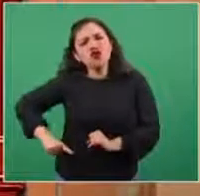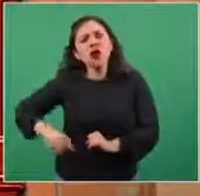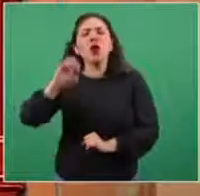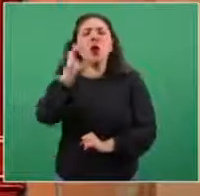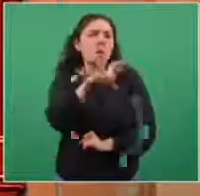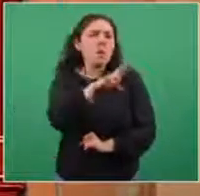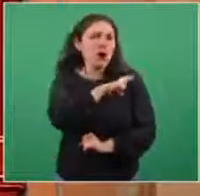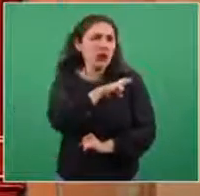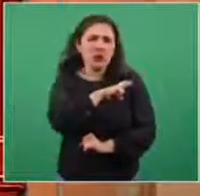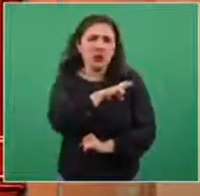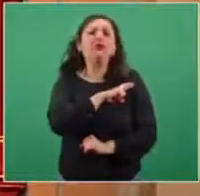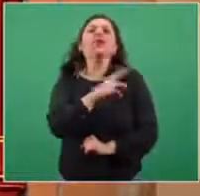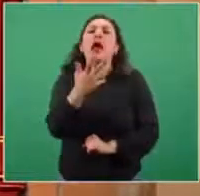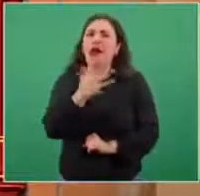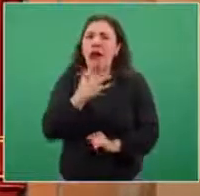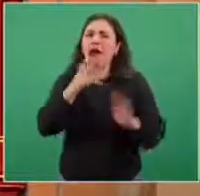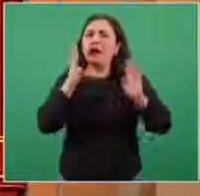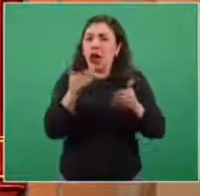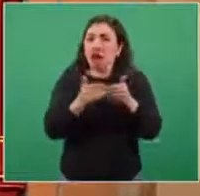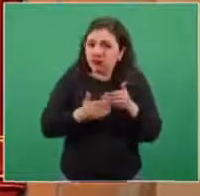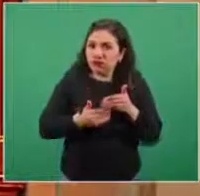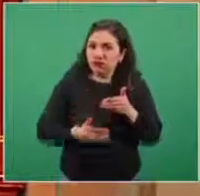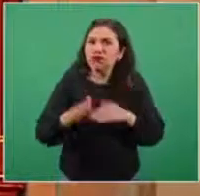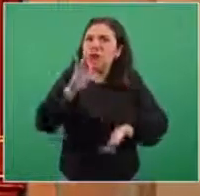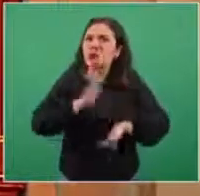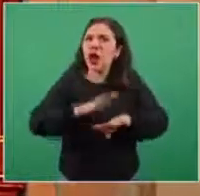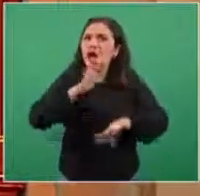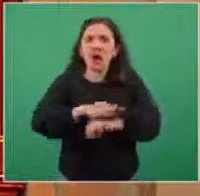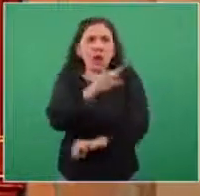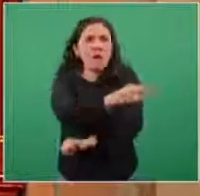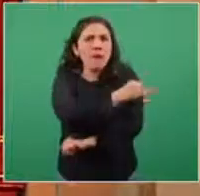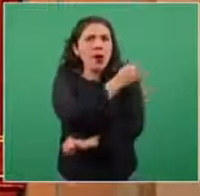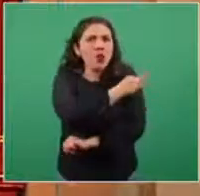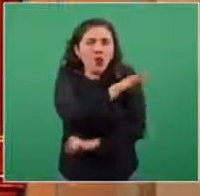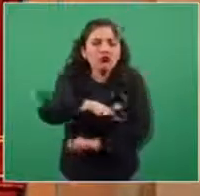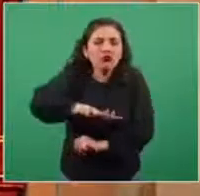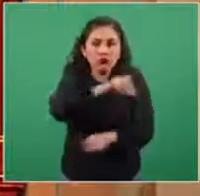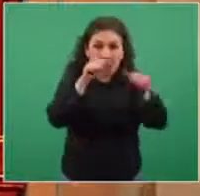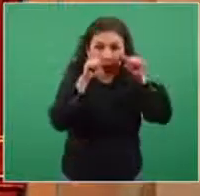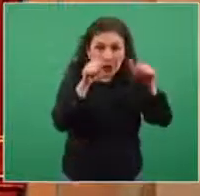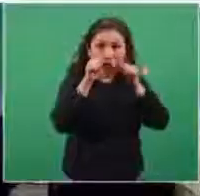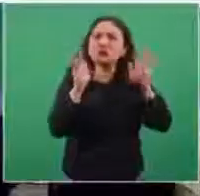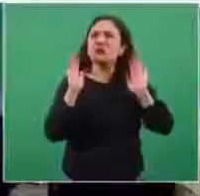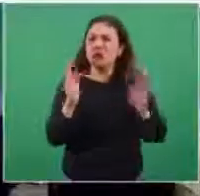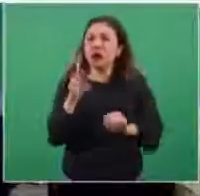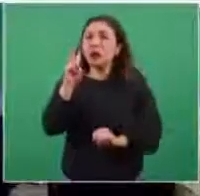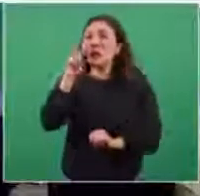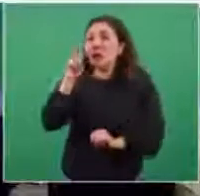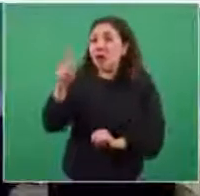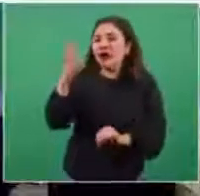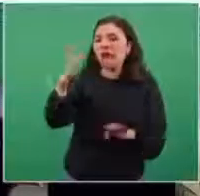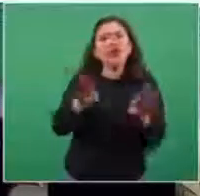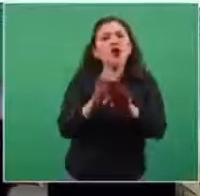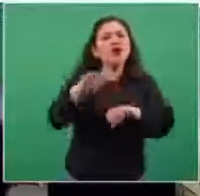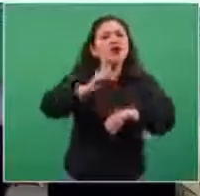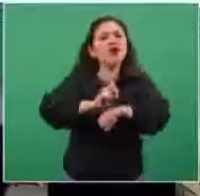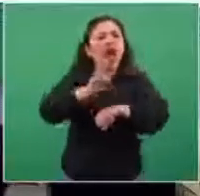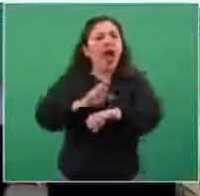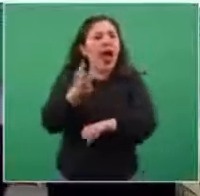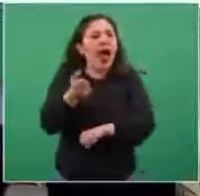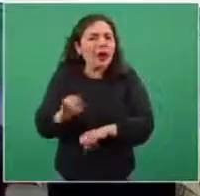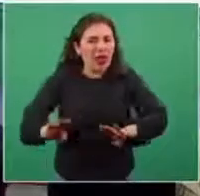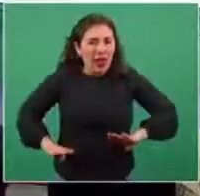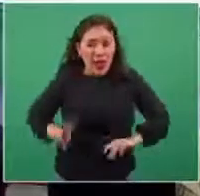privado. Hemos tenido ya un avance muy sustancial en la vacunación de este personal y veremos las estadísticas diarias de esto.